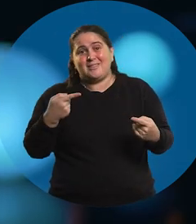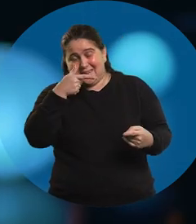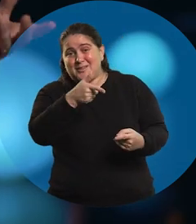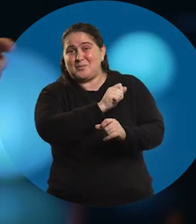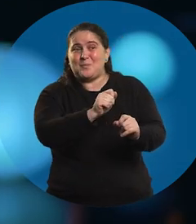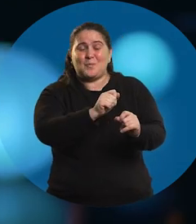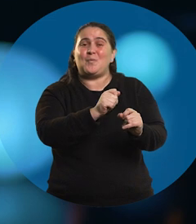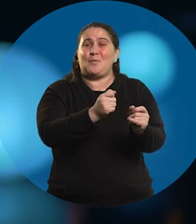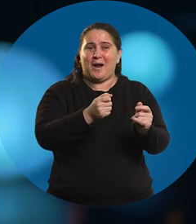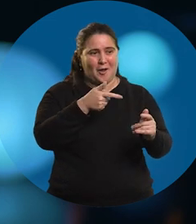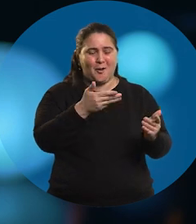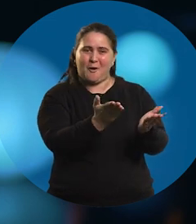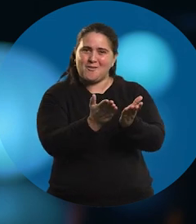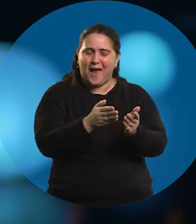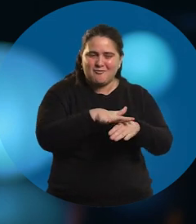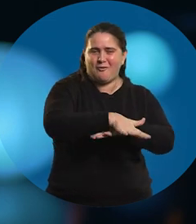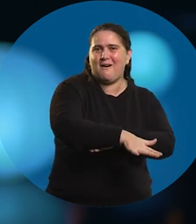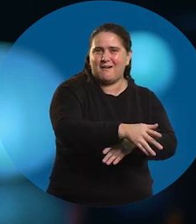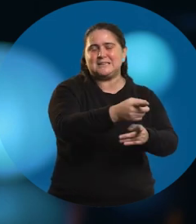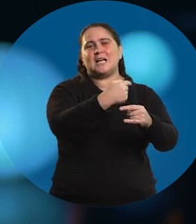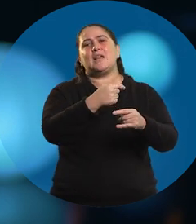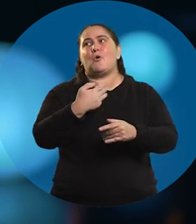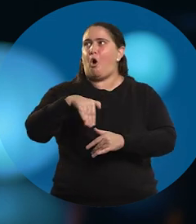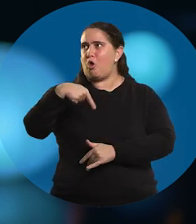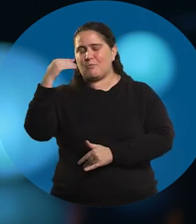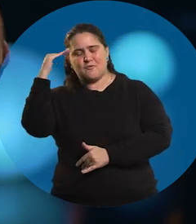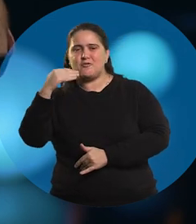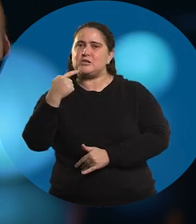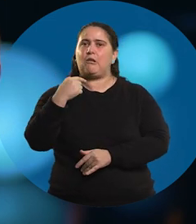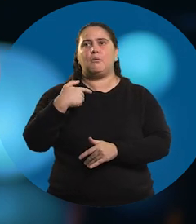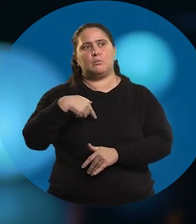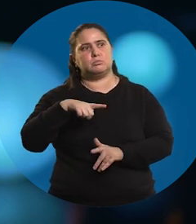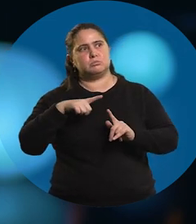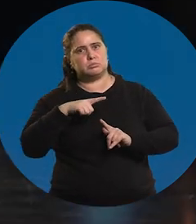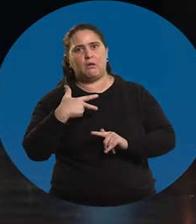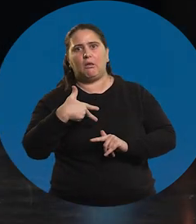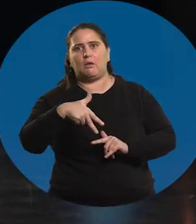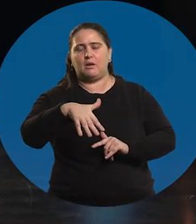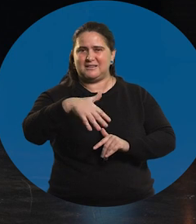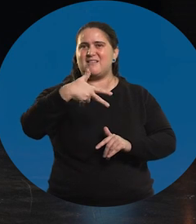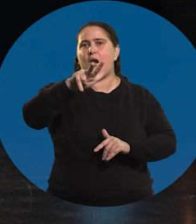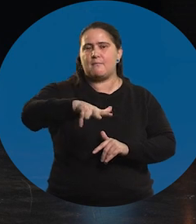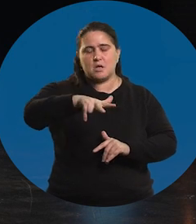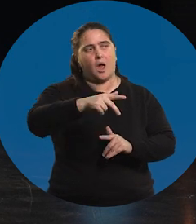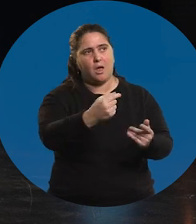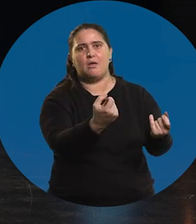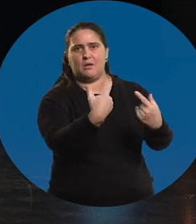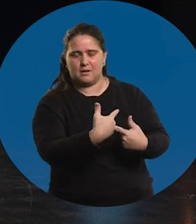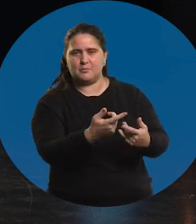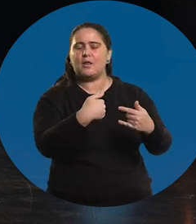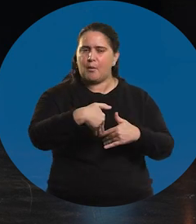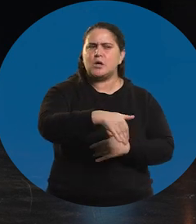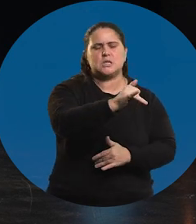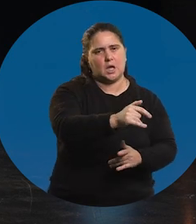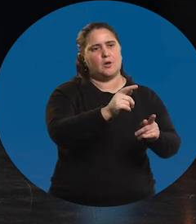se lo tiene que ganar en tres meses. O se lo tiene que ganar en base a lo que dicen del profe. Entonces, después sí tengo que